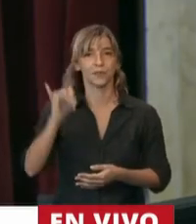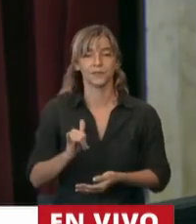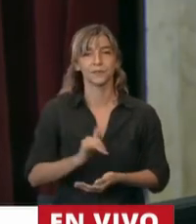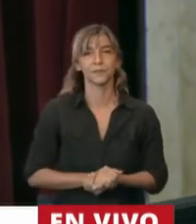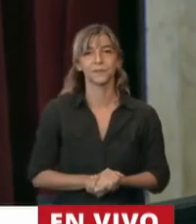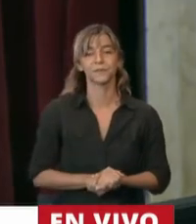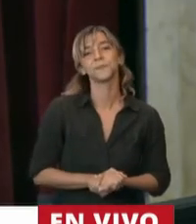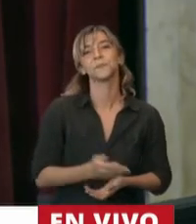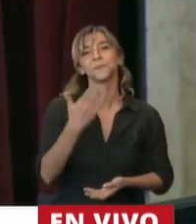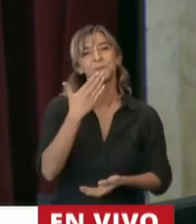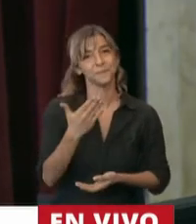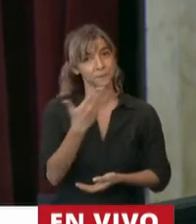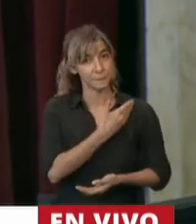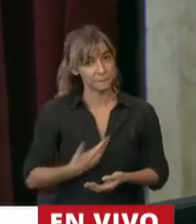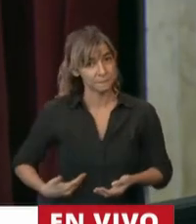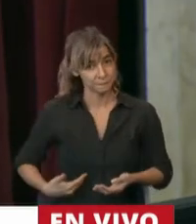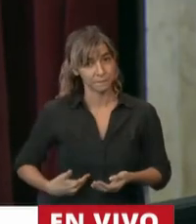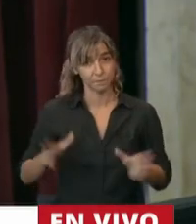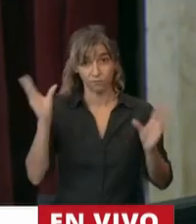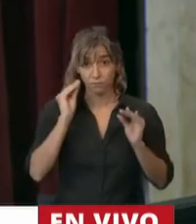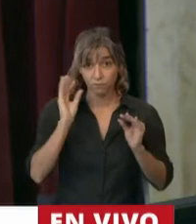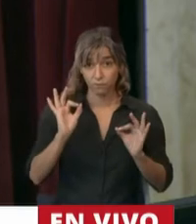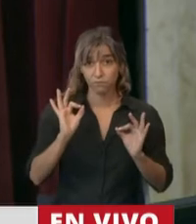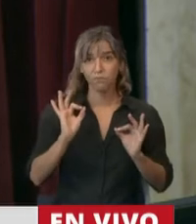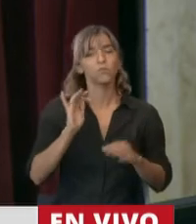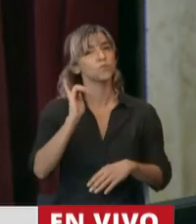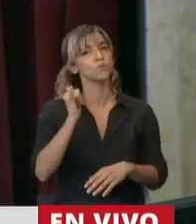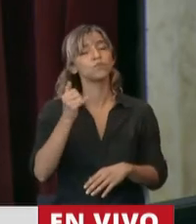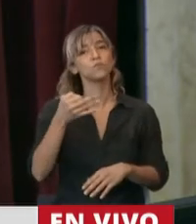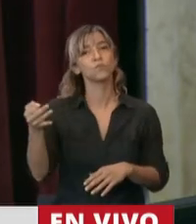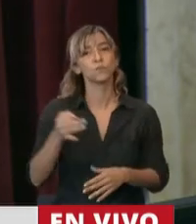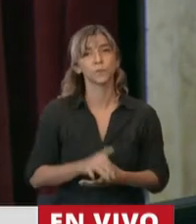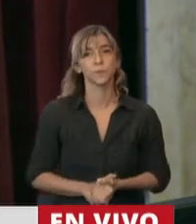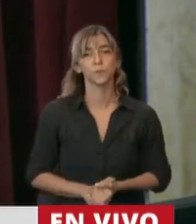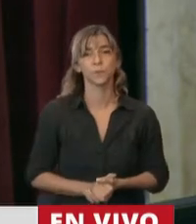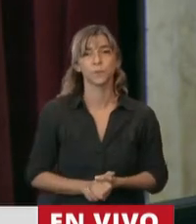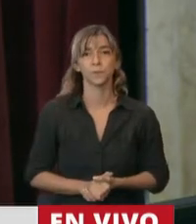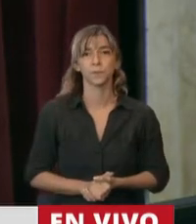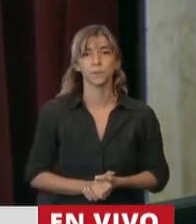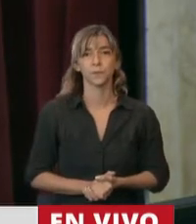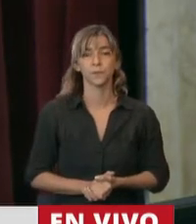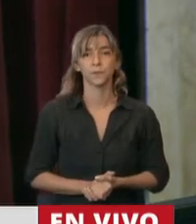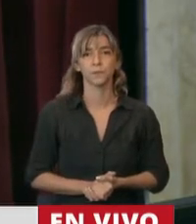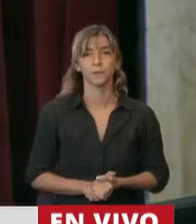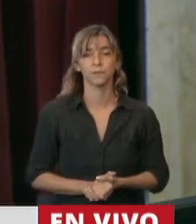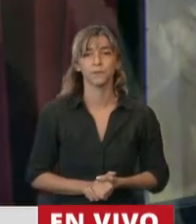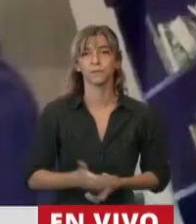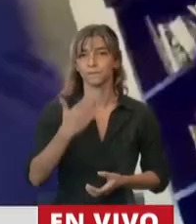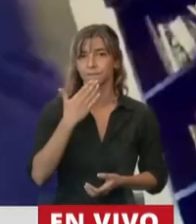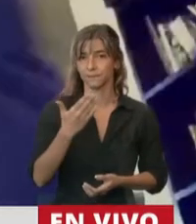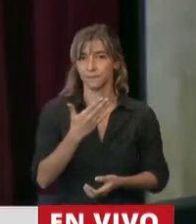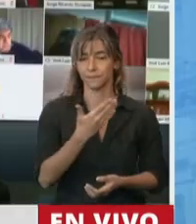Gracias, presidente. ¿Se me escucha? Sí, perfectamente, diputado. Gracias, presidente.